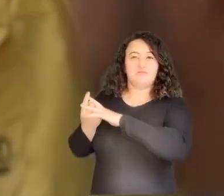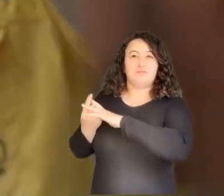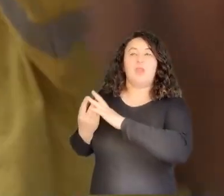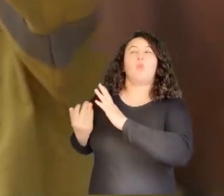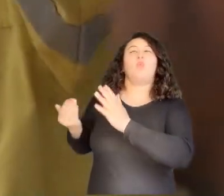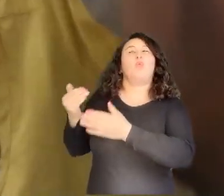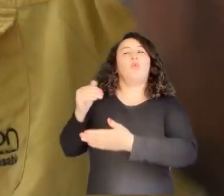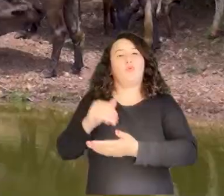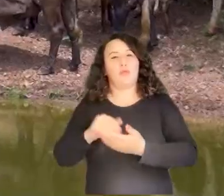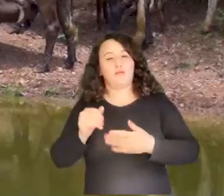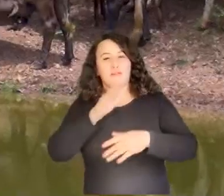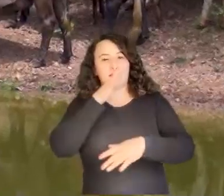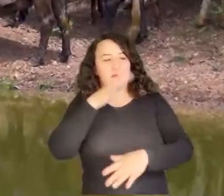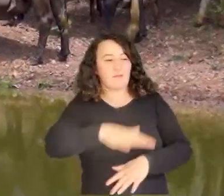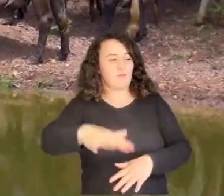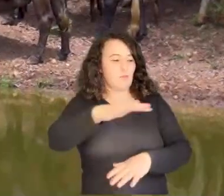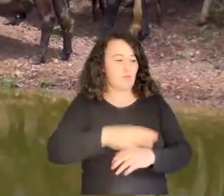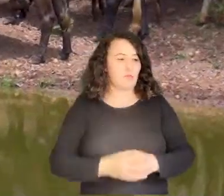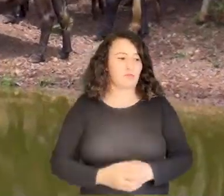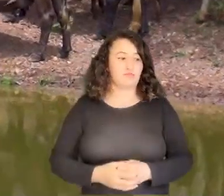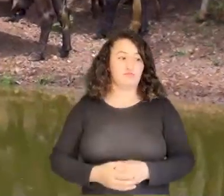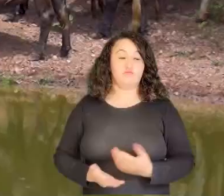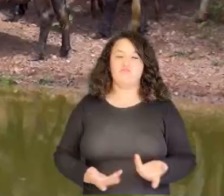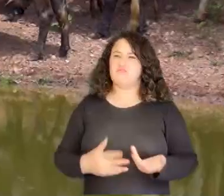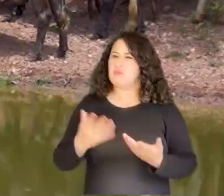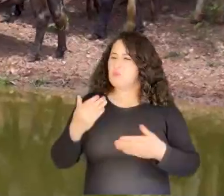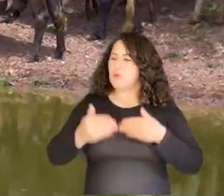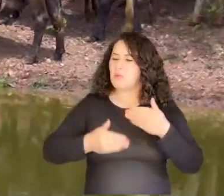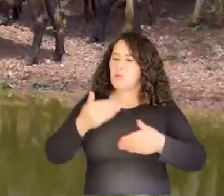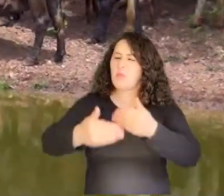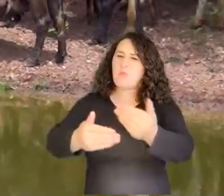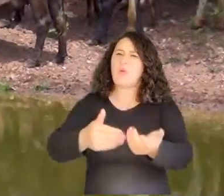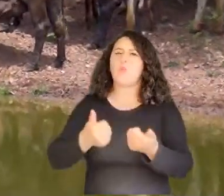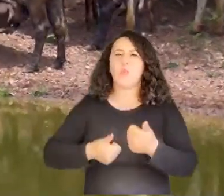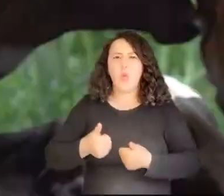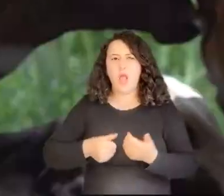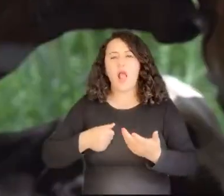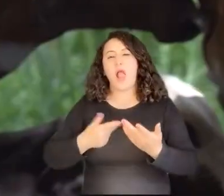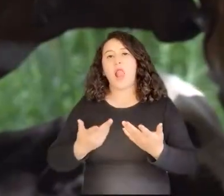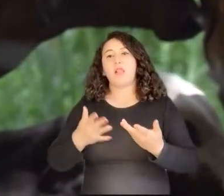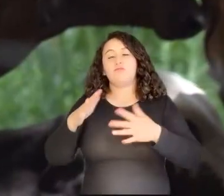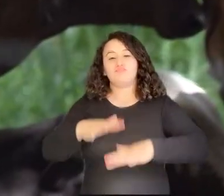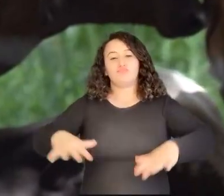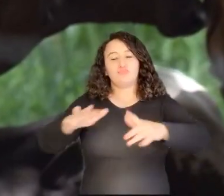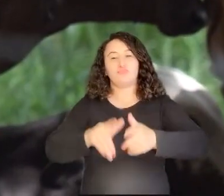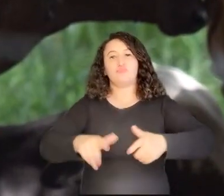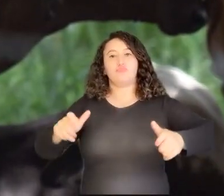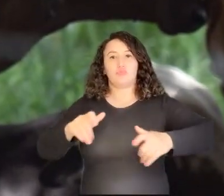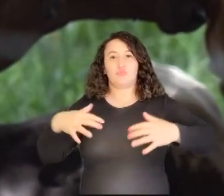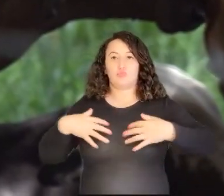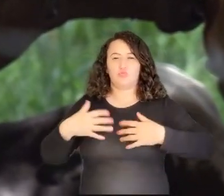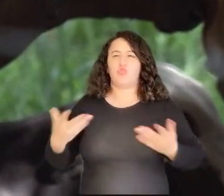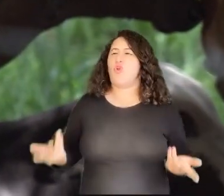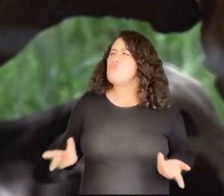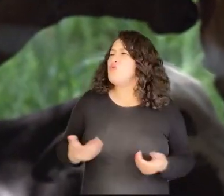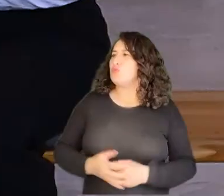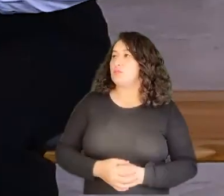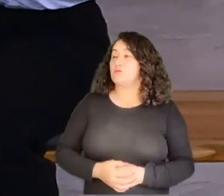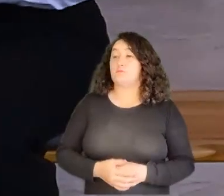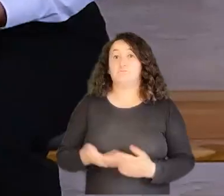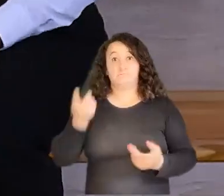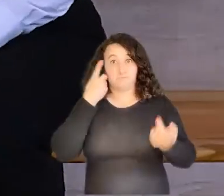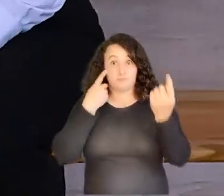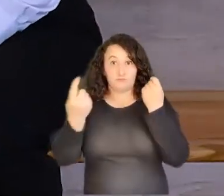volver al campo. ¿Cuál es cada uno de esos pasos para llegar a determinar vamos a hacer extensión sodosanitaria en esta comunidad específicamente? La